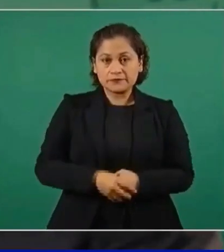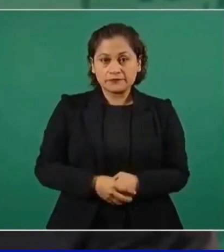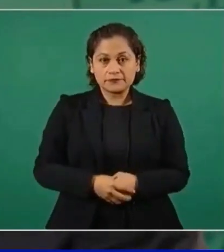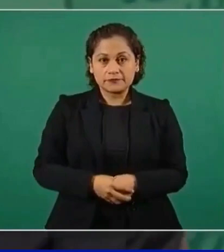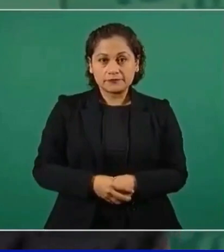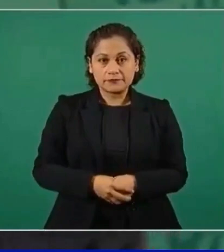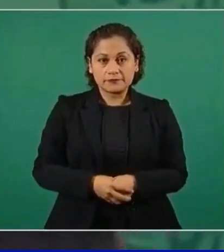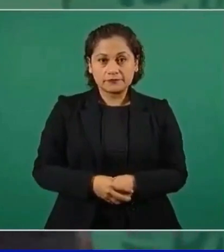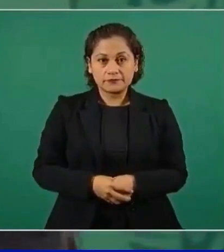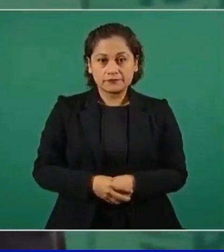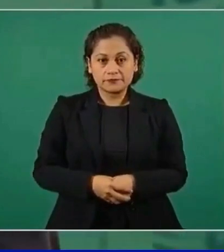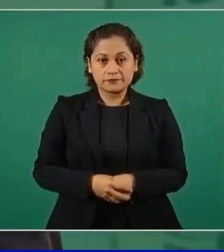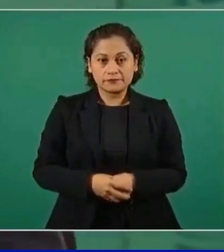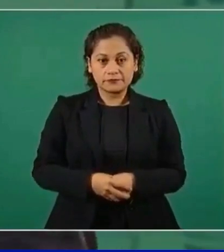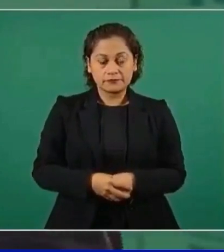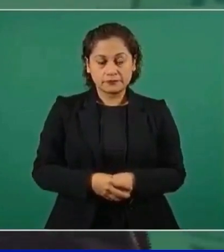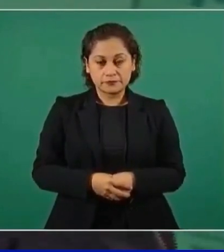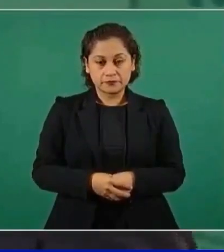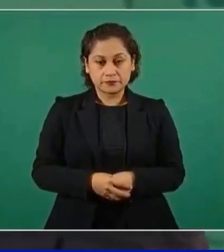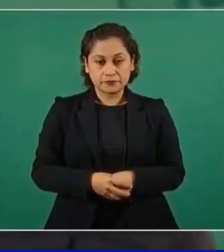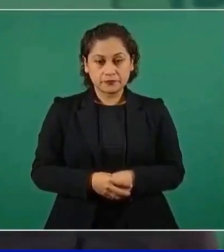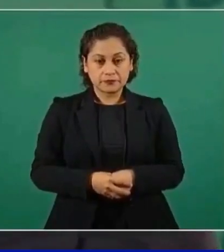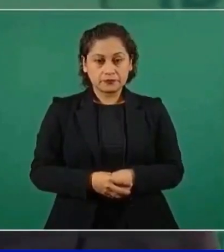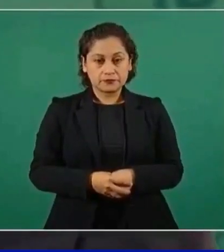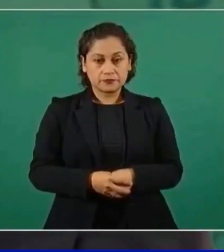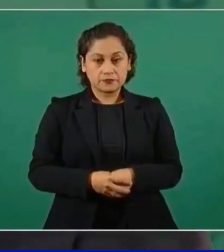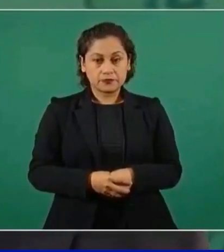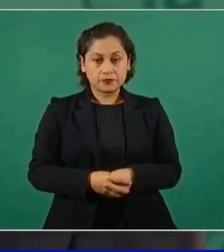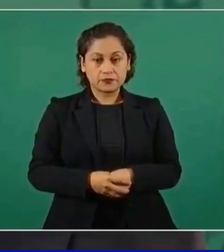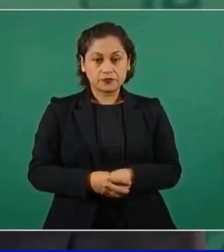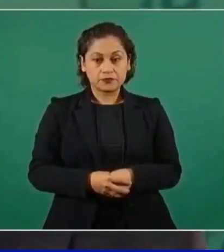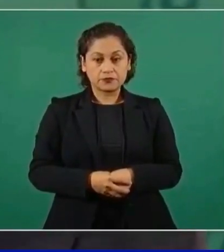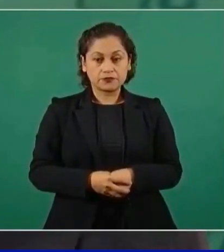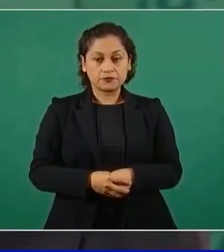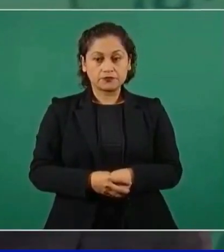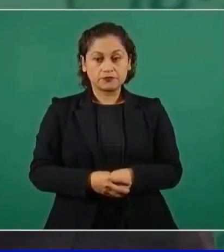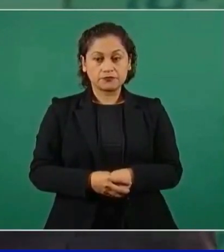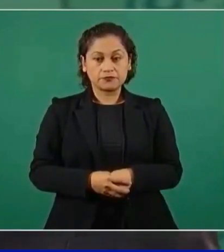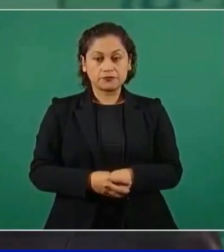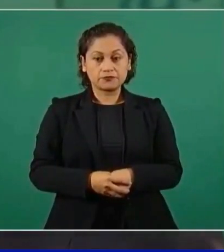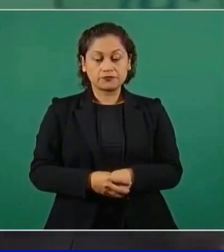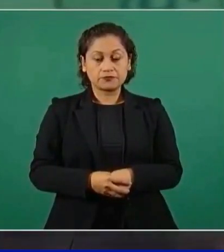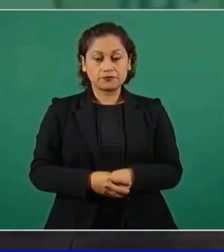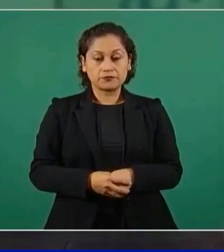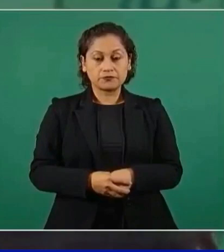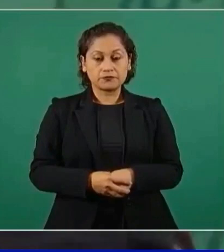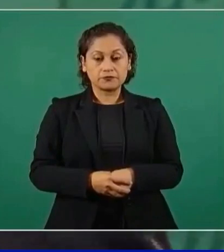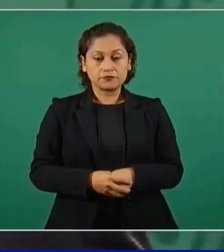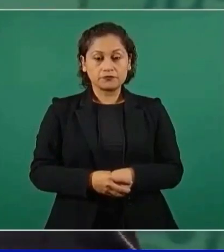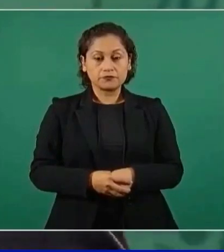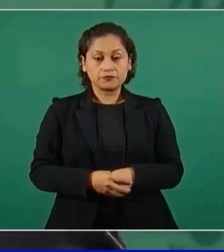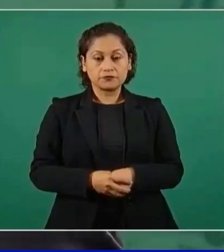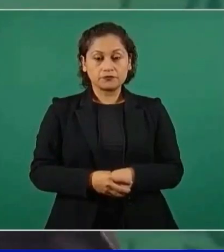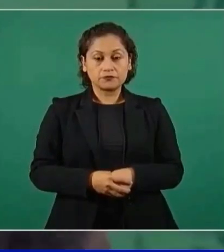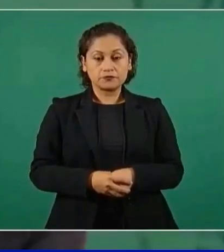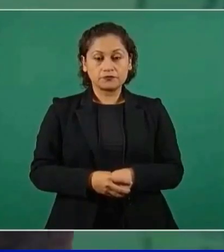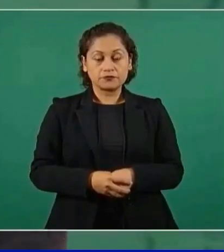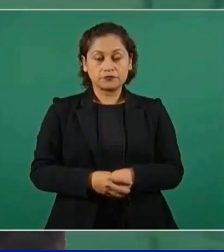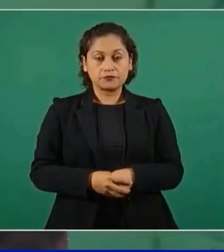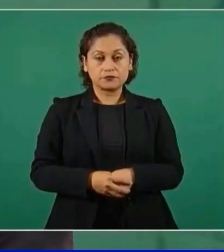el maestro